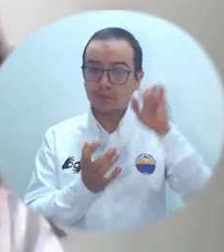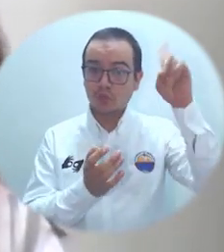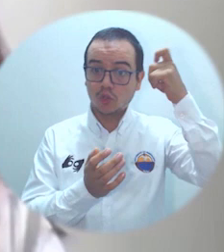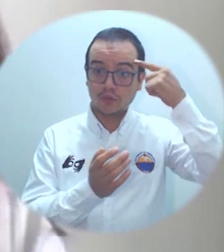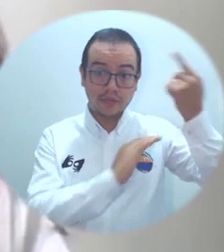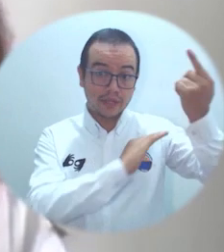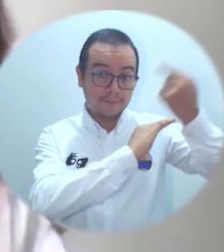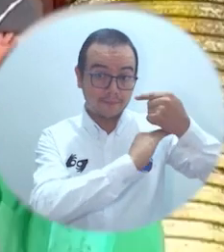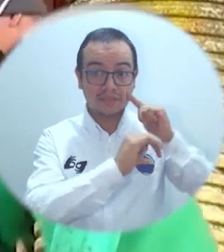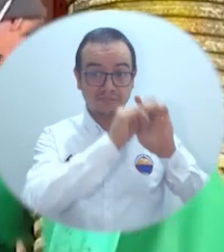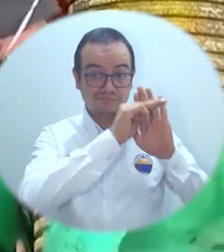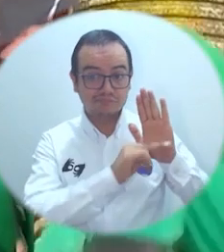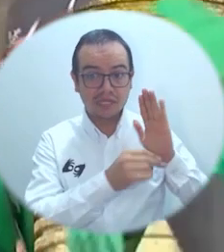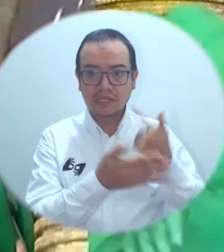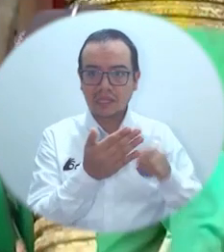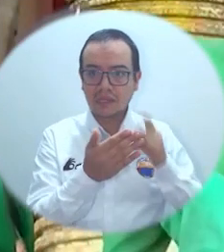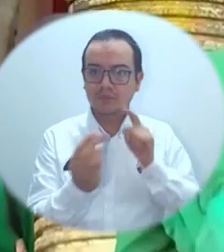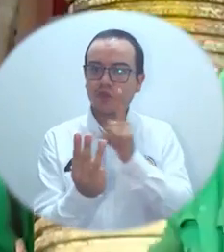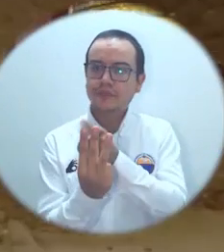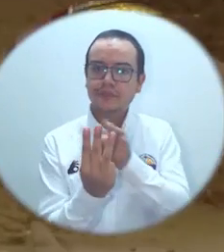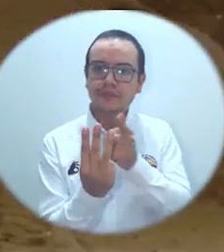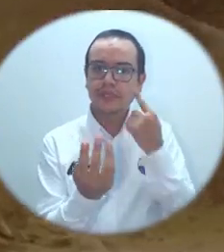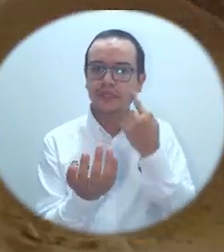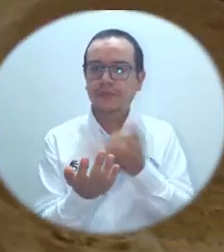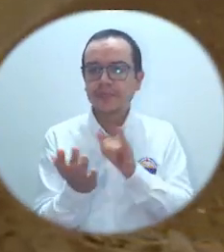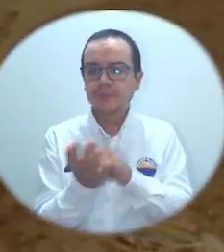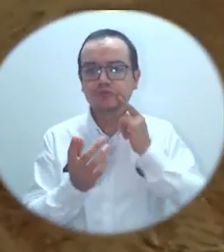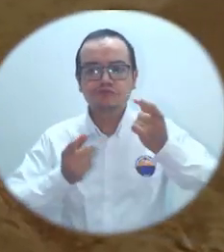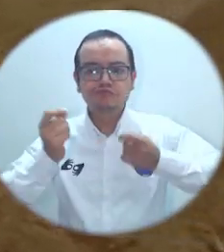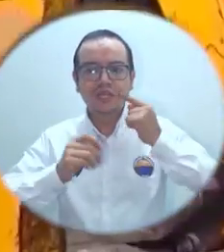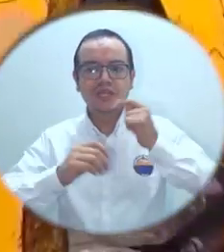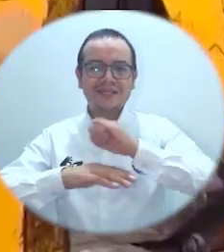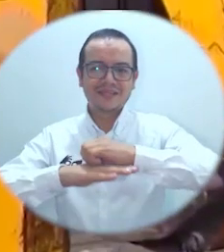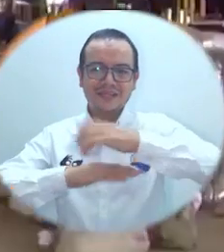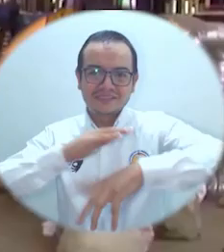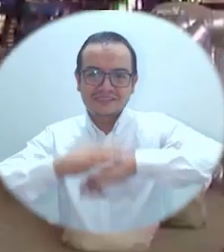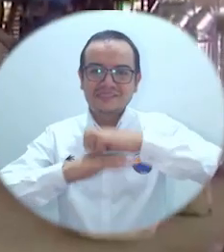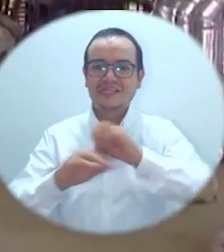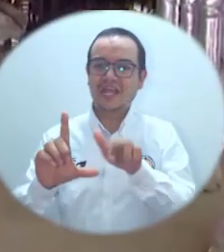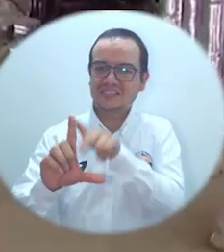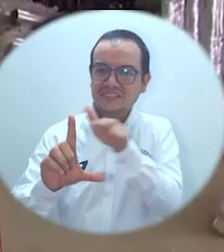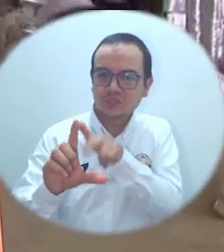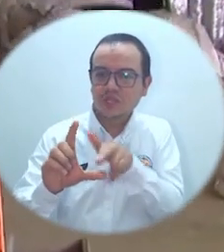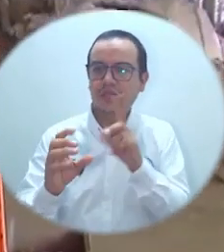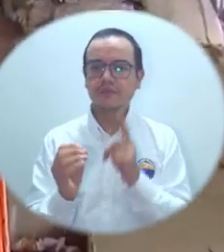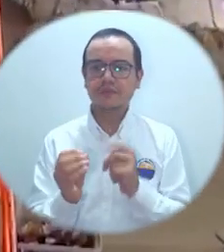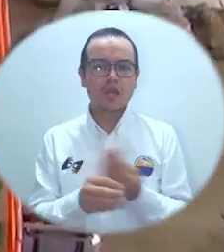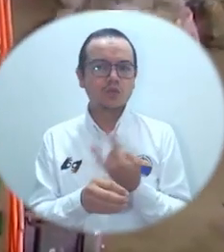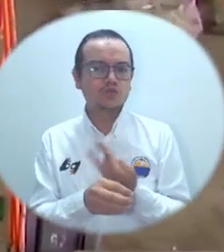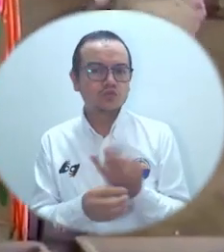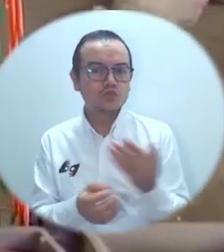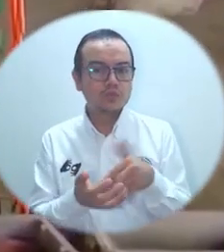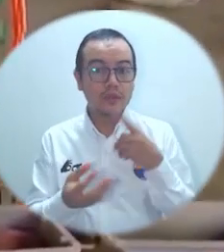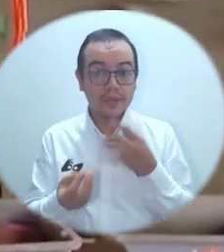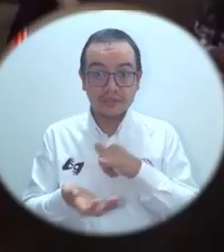tres criterios temas de economía circular, del reciclaje, del reuso, como para darle un valor importante a los residuos, atendiendo que en Colombia